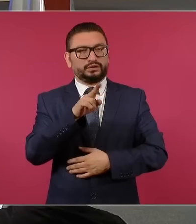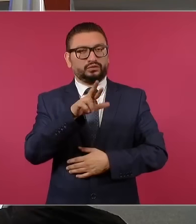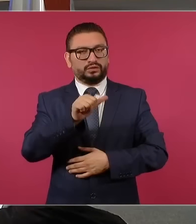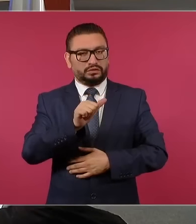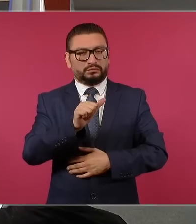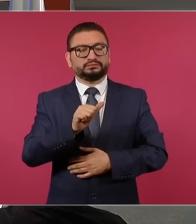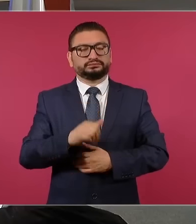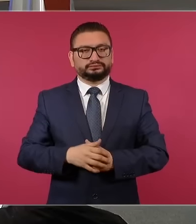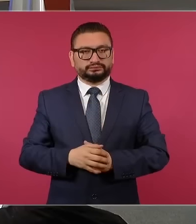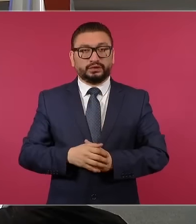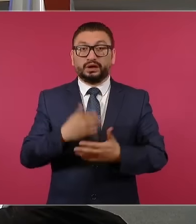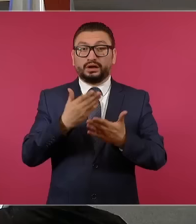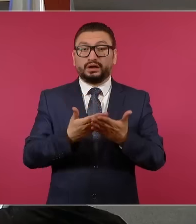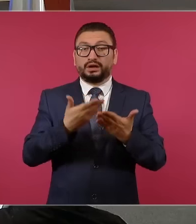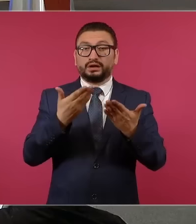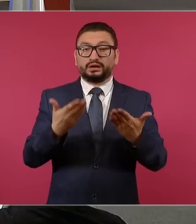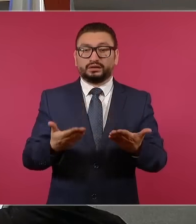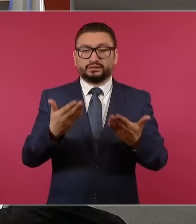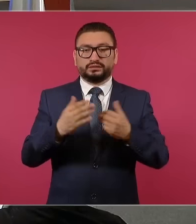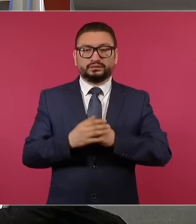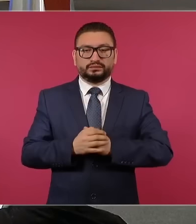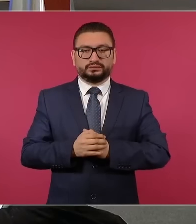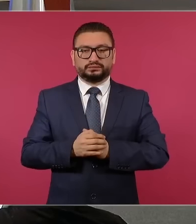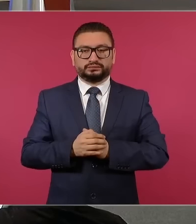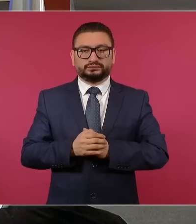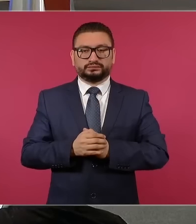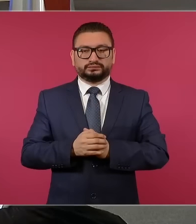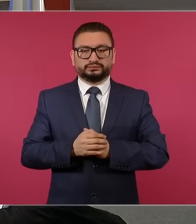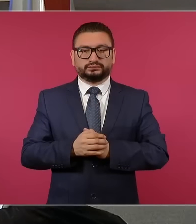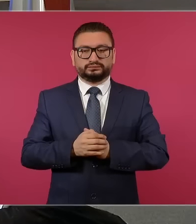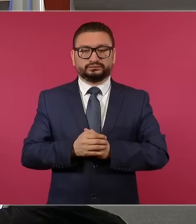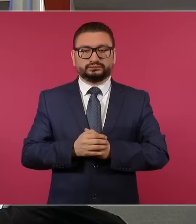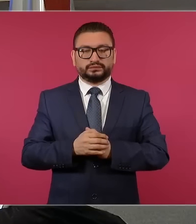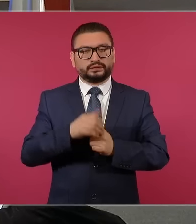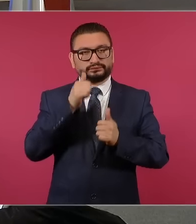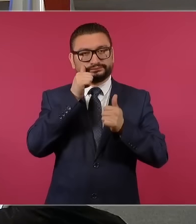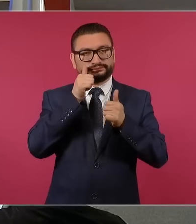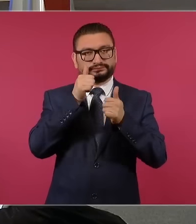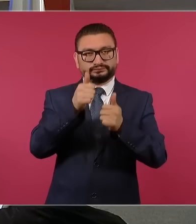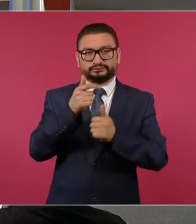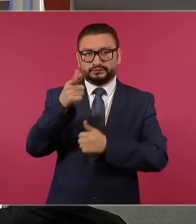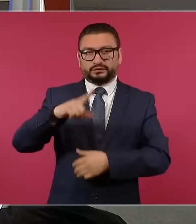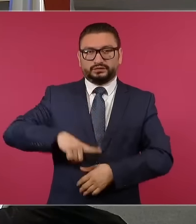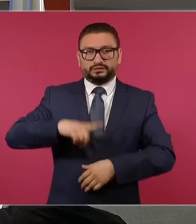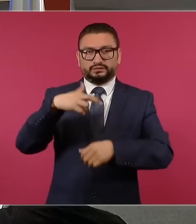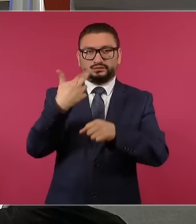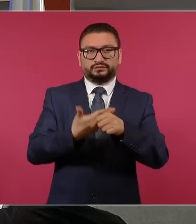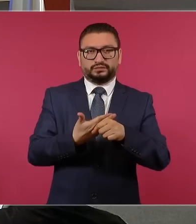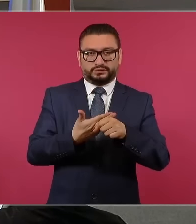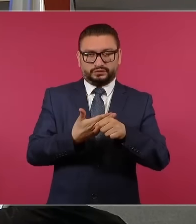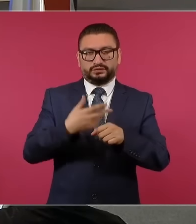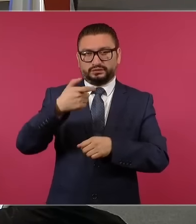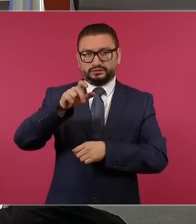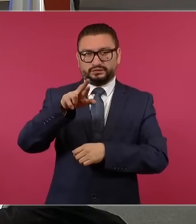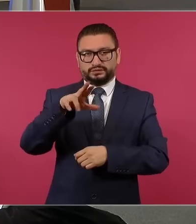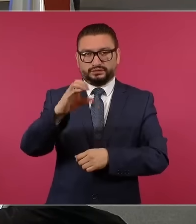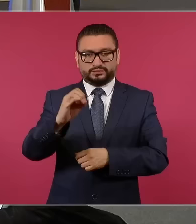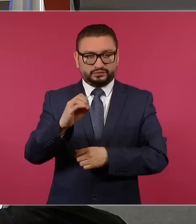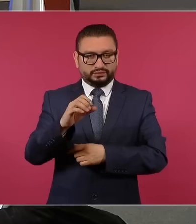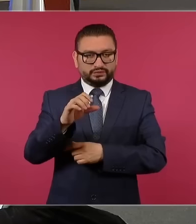vamos a escuchar a la gobernadora de Quintana Roo,